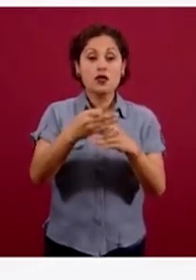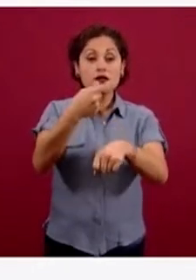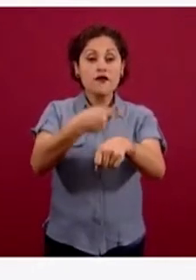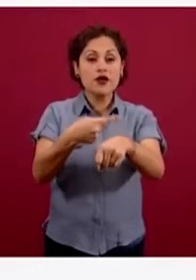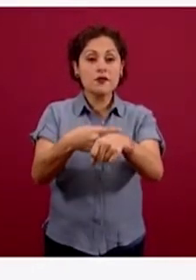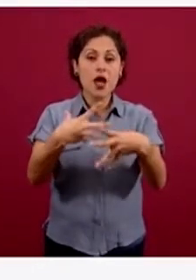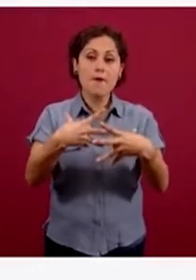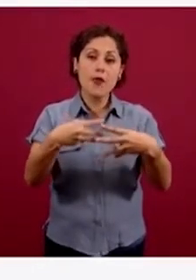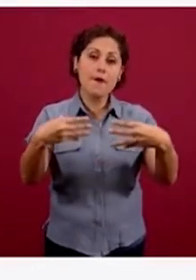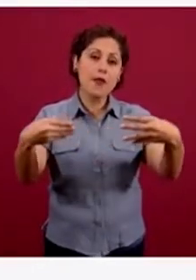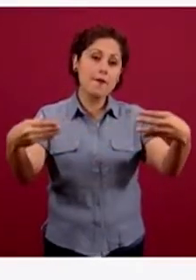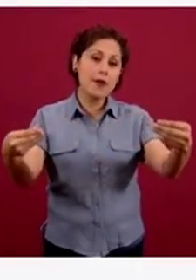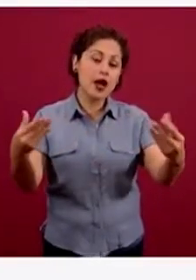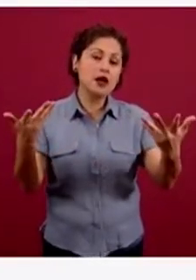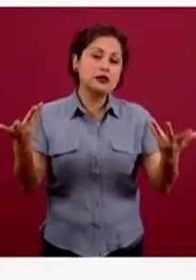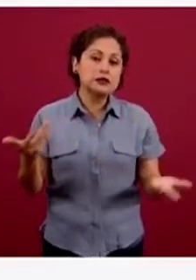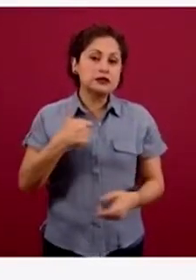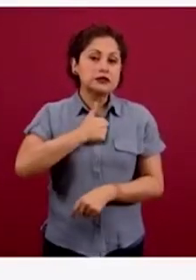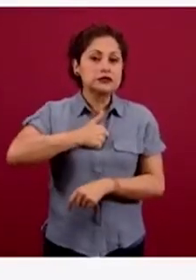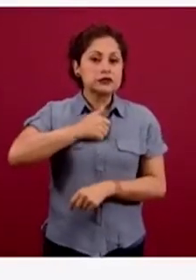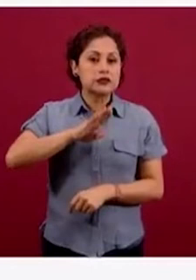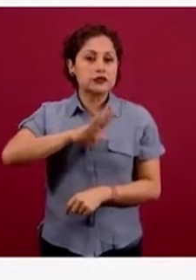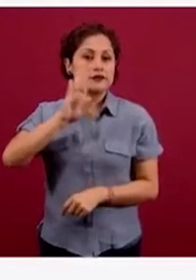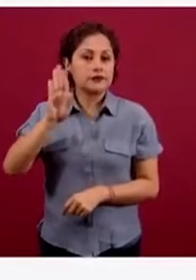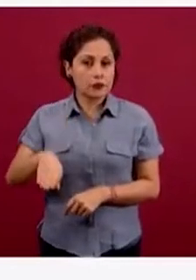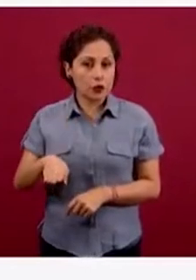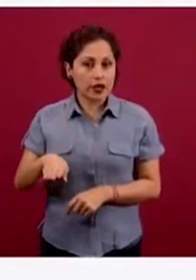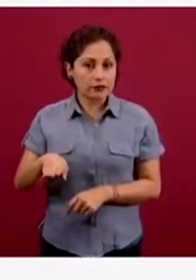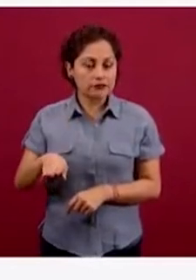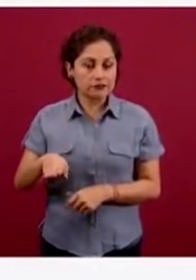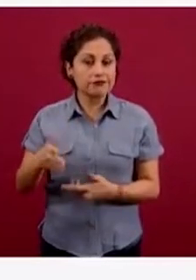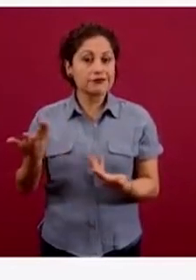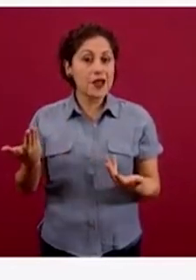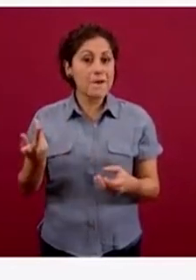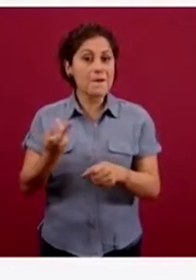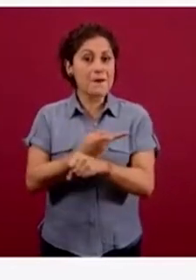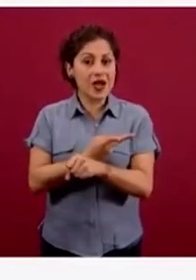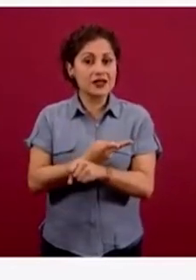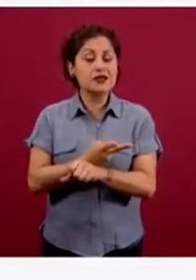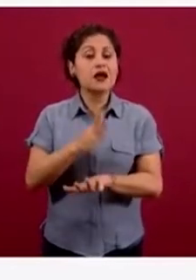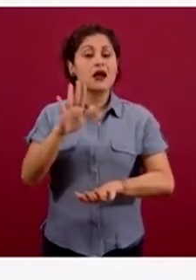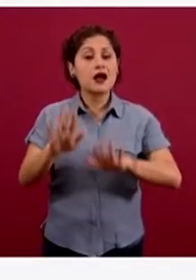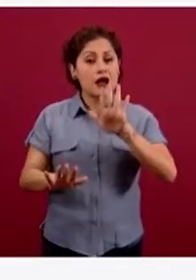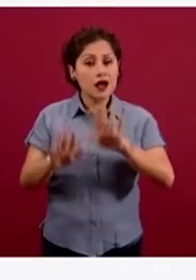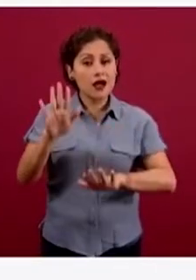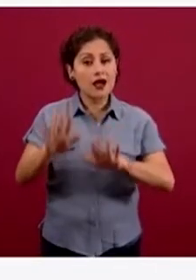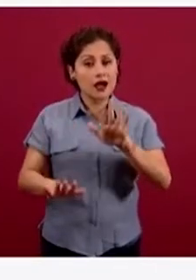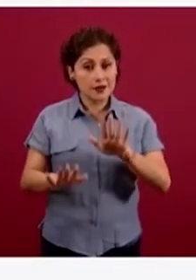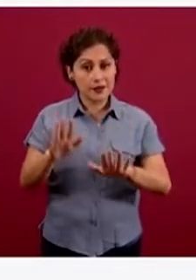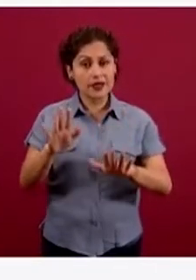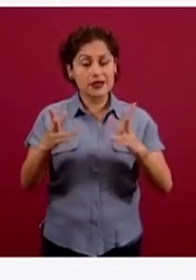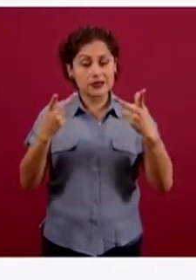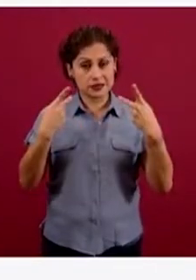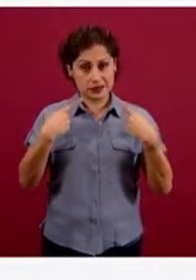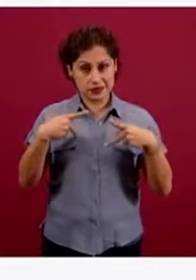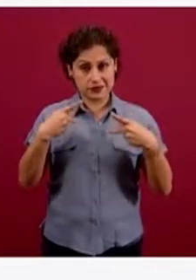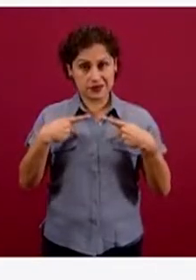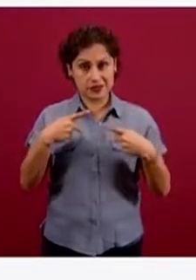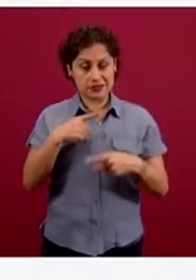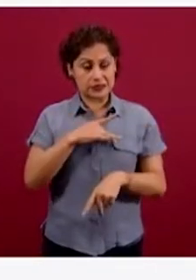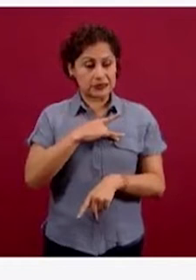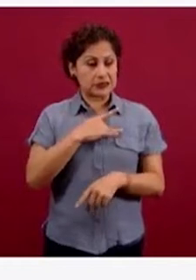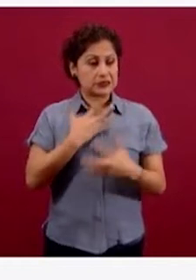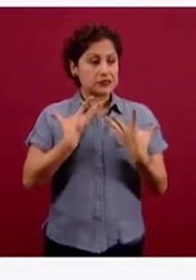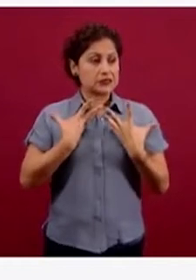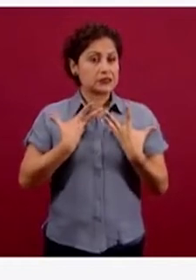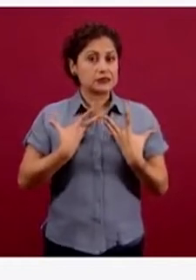de SARS-CoV-2 puede llevar a situaciones no solamente en términos de angustia y